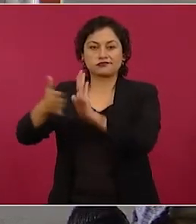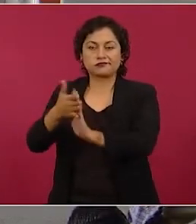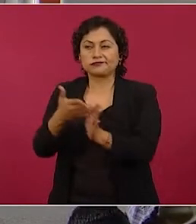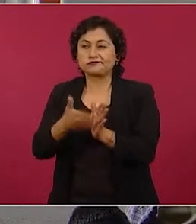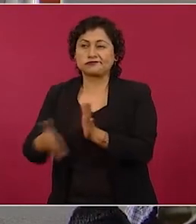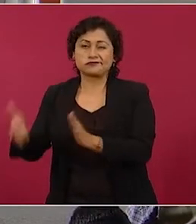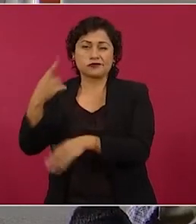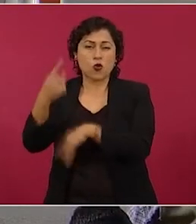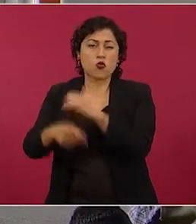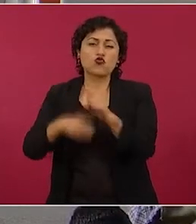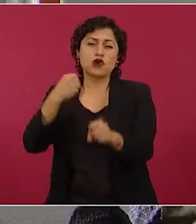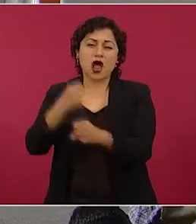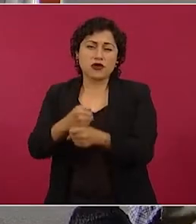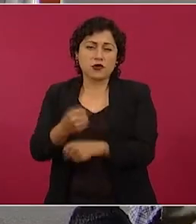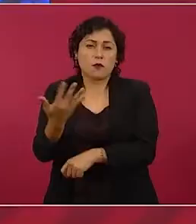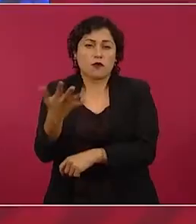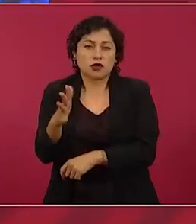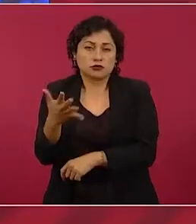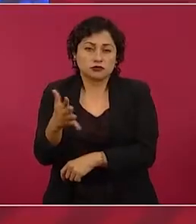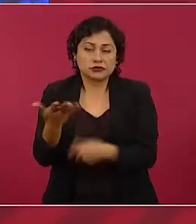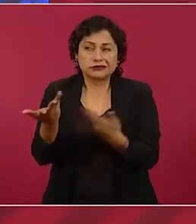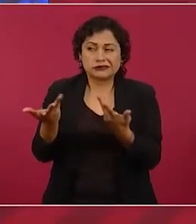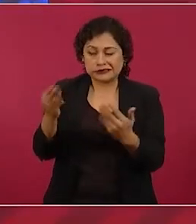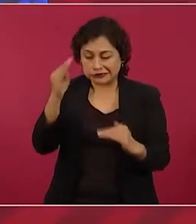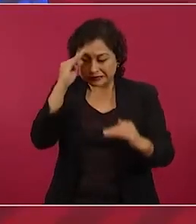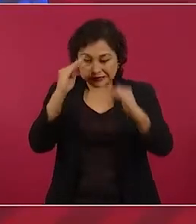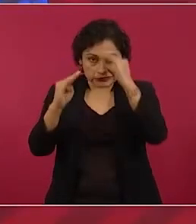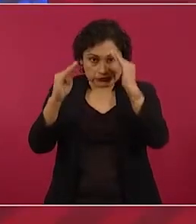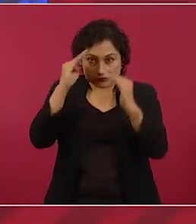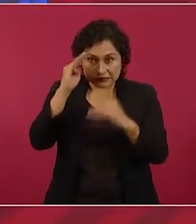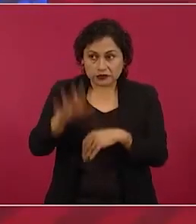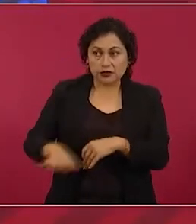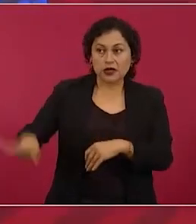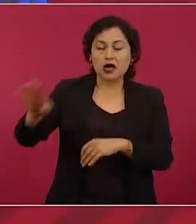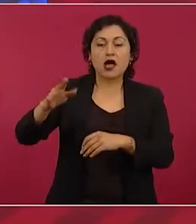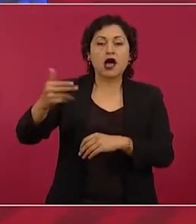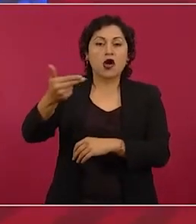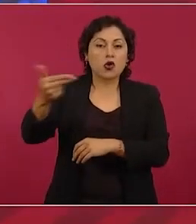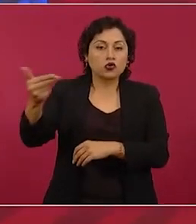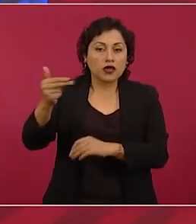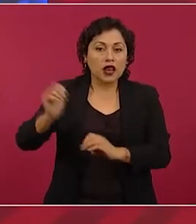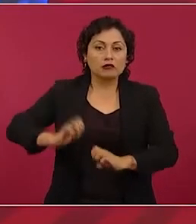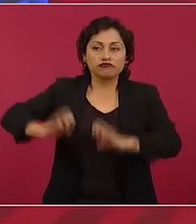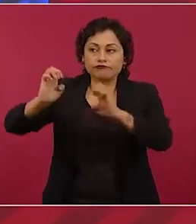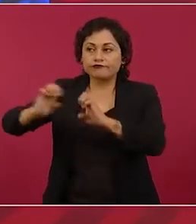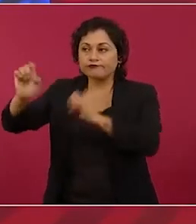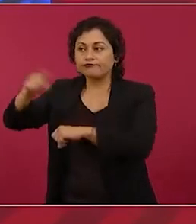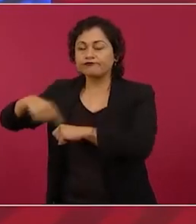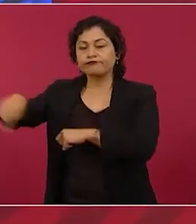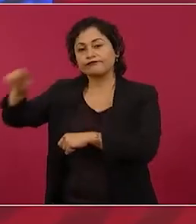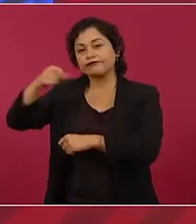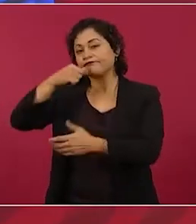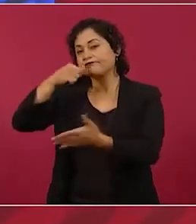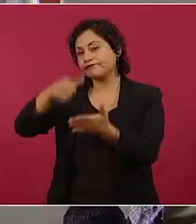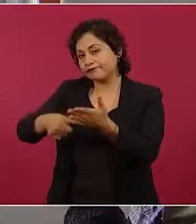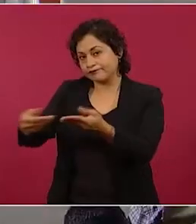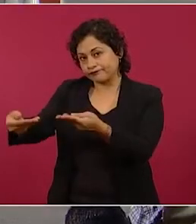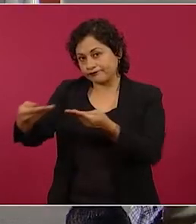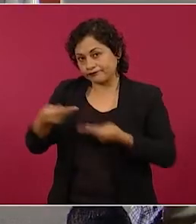Hubo solicitud de los dueños de hoteles y se les